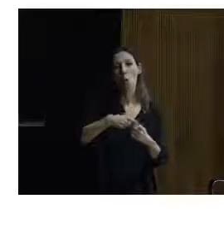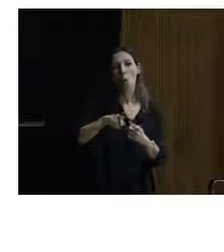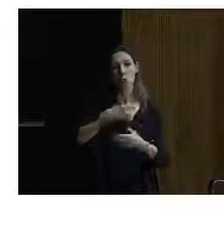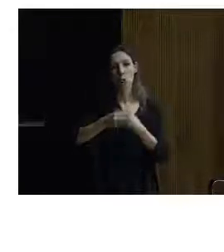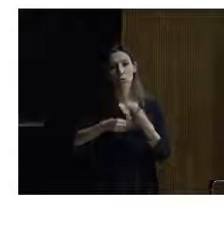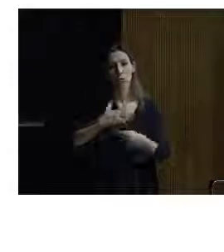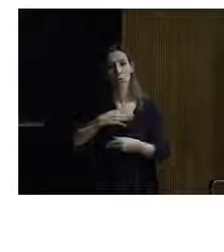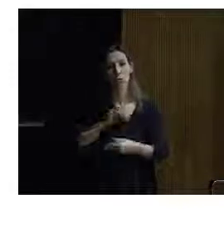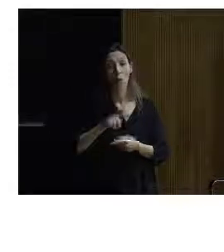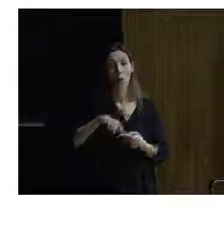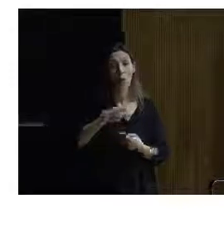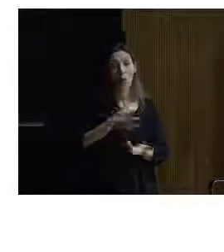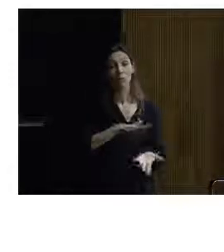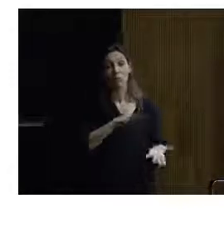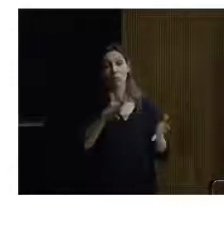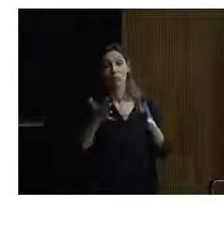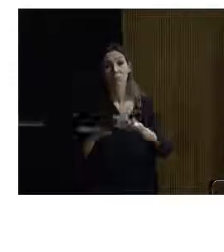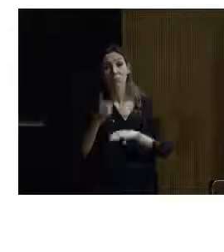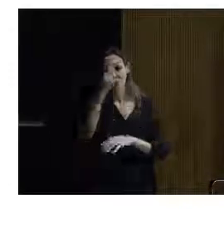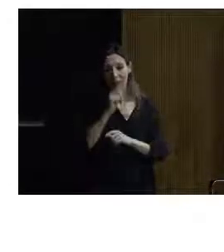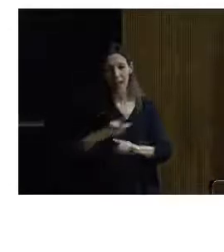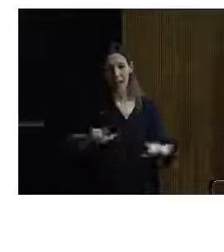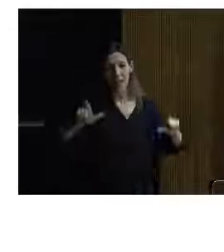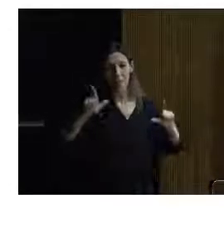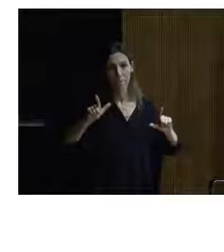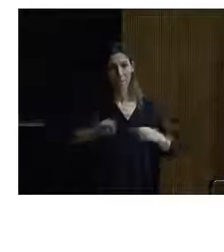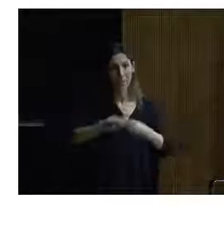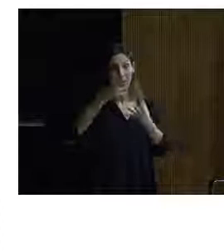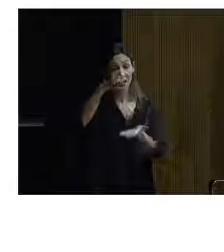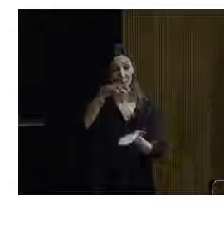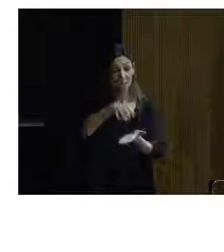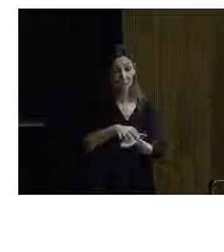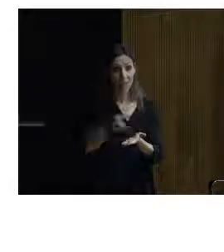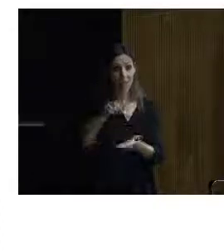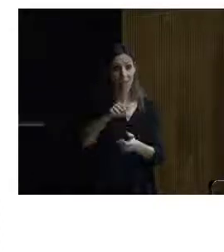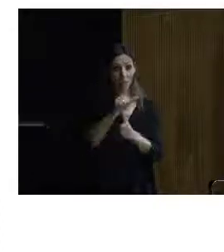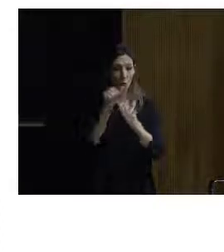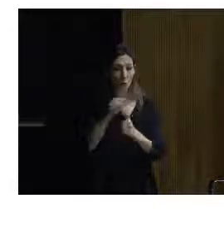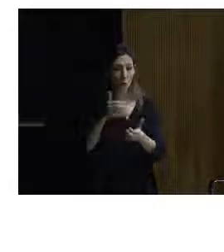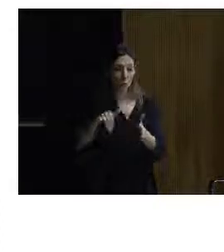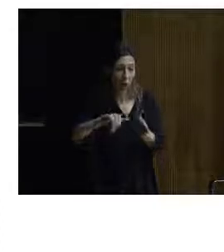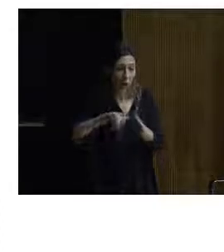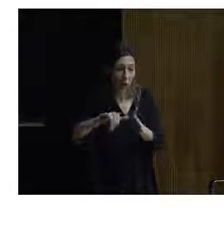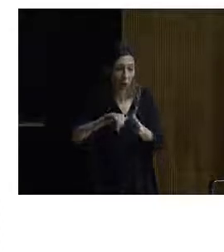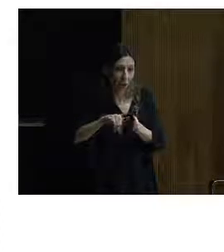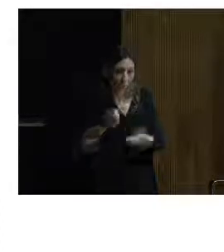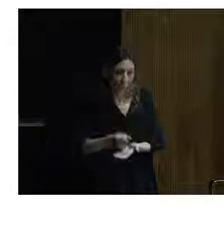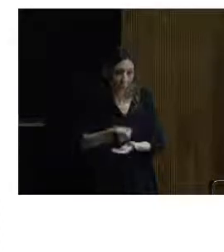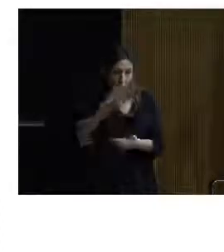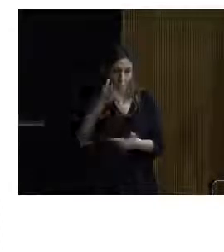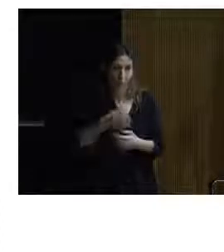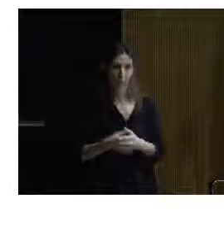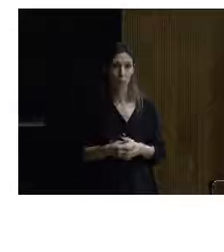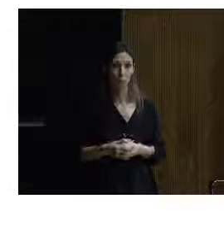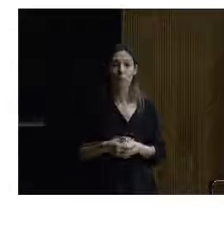terminan transformando la imagen del edificio y la manera en la que nos aproximamos a él. Hemos tenido